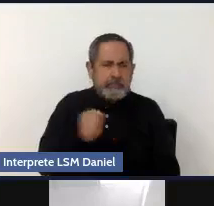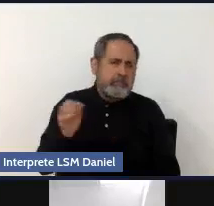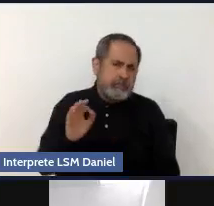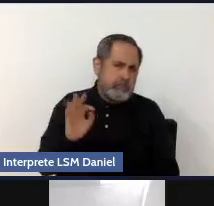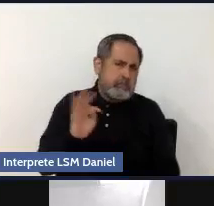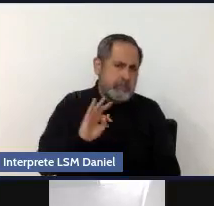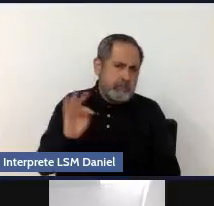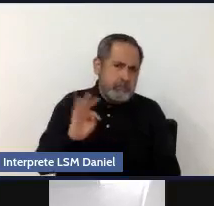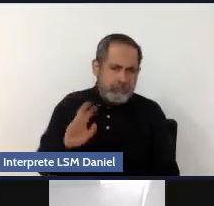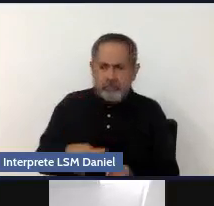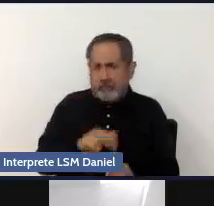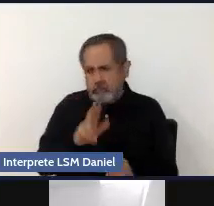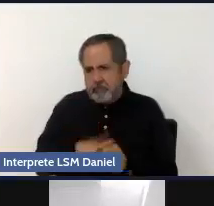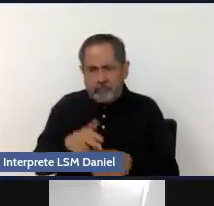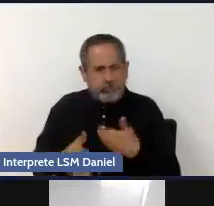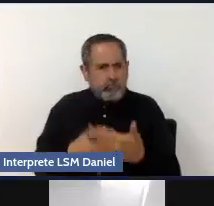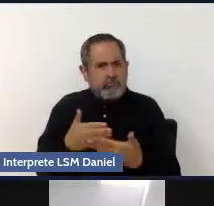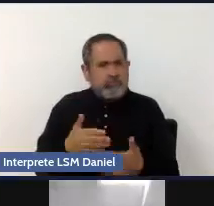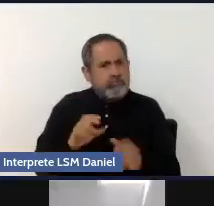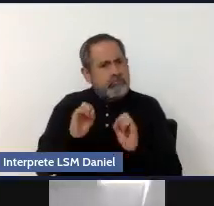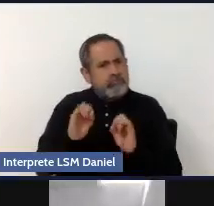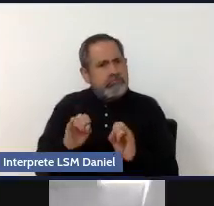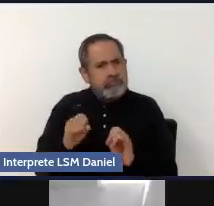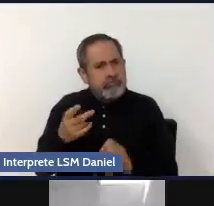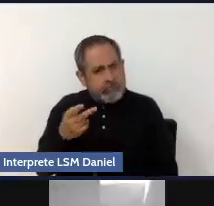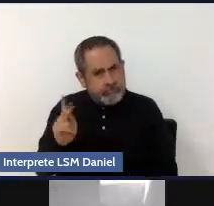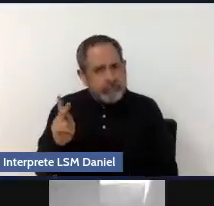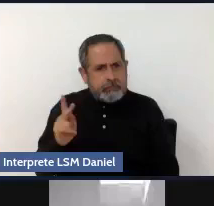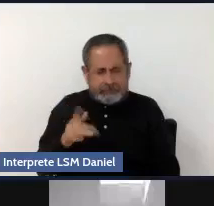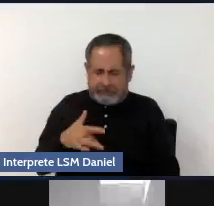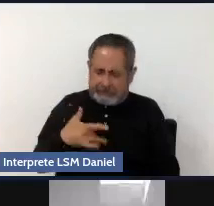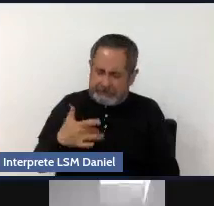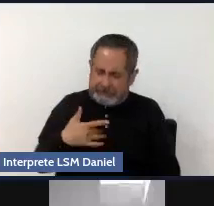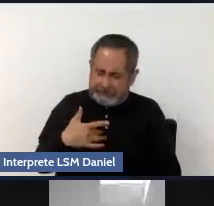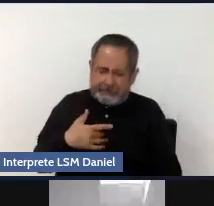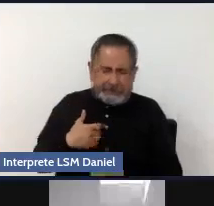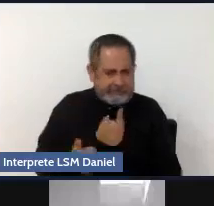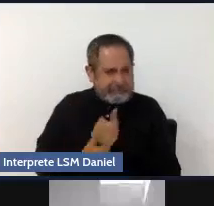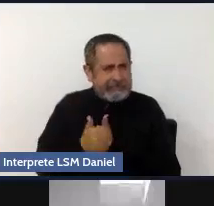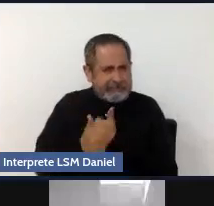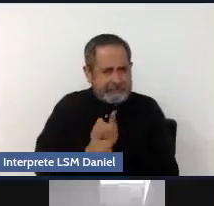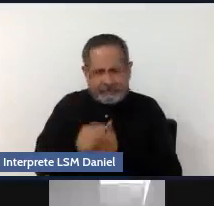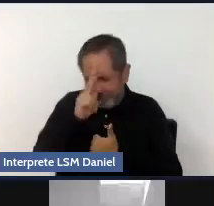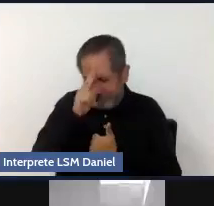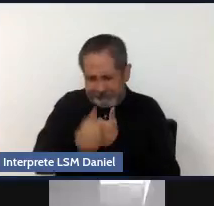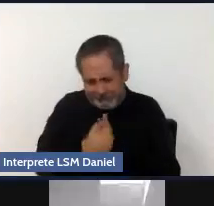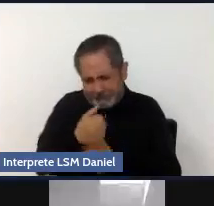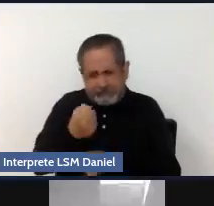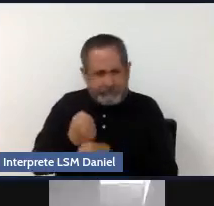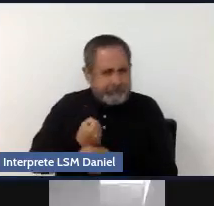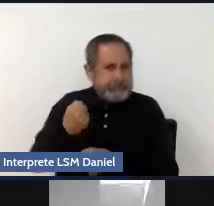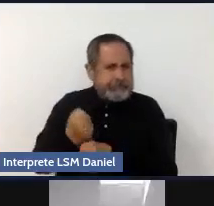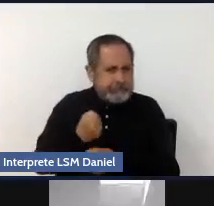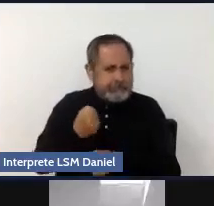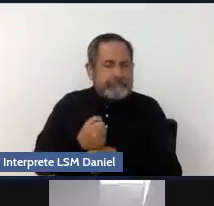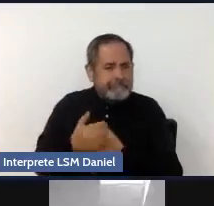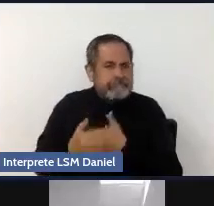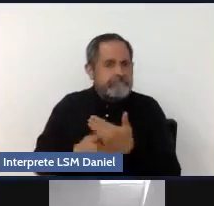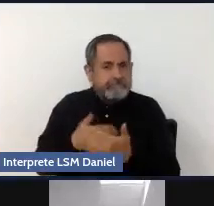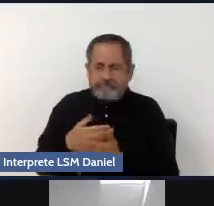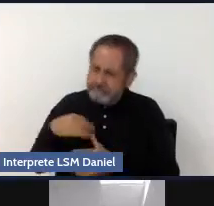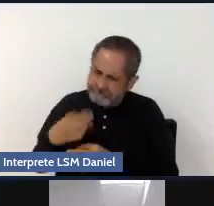natural, pero la voy a poder desarrollar con la práctica, Con la constancia.